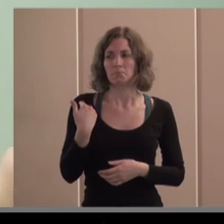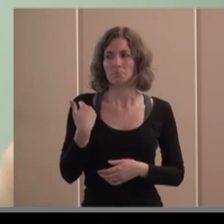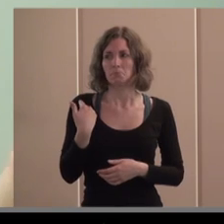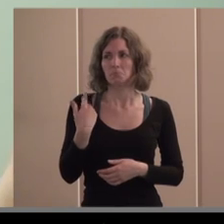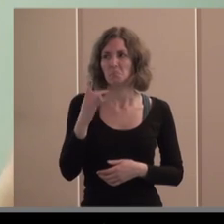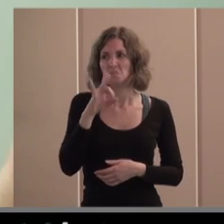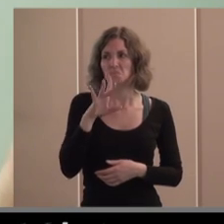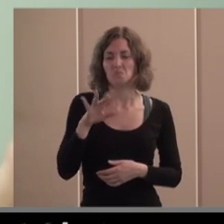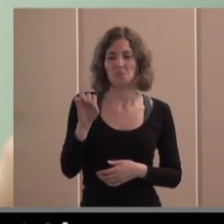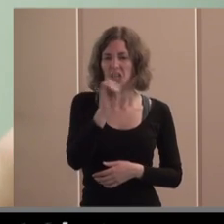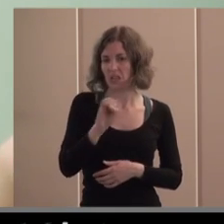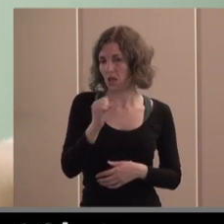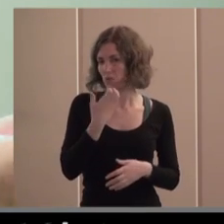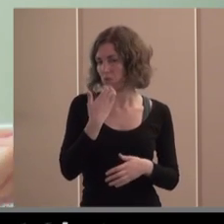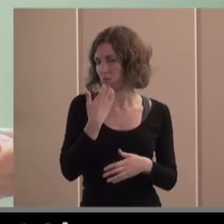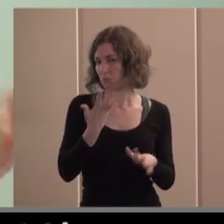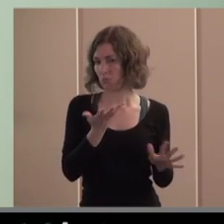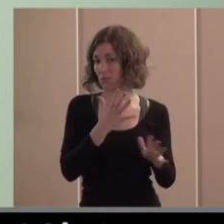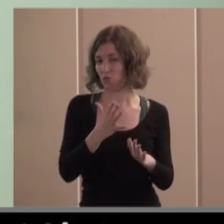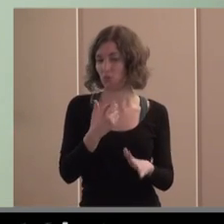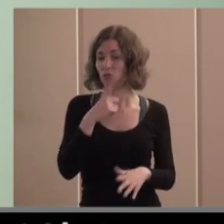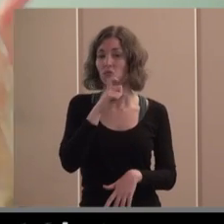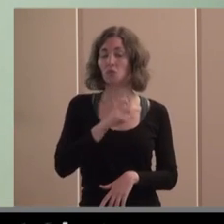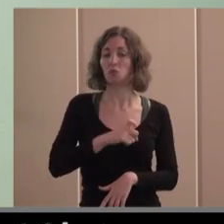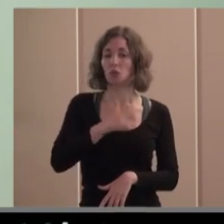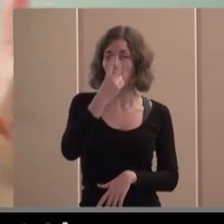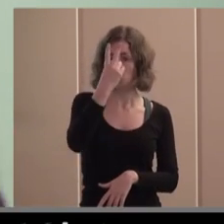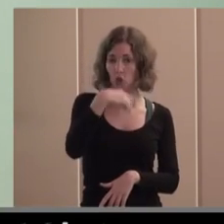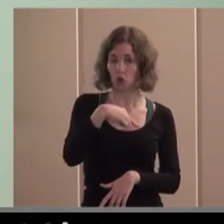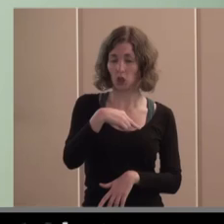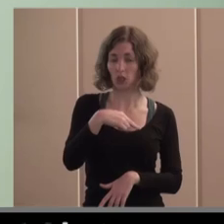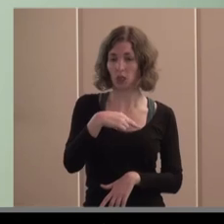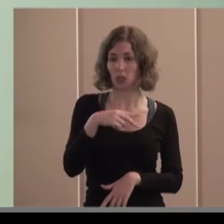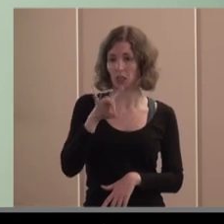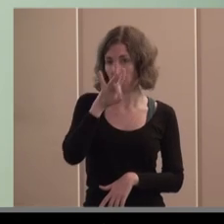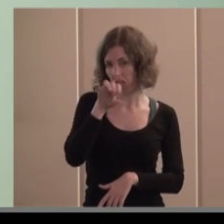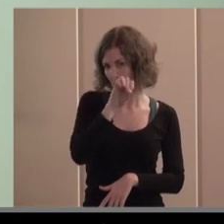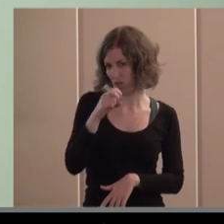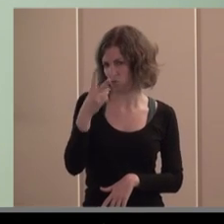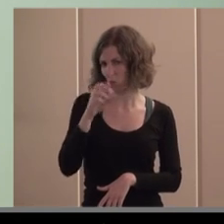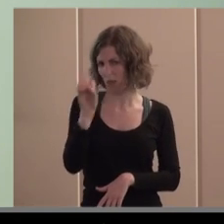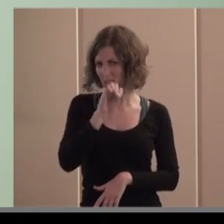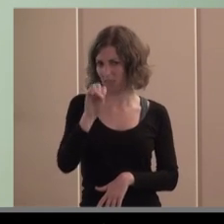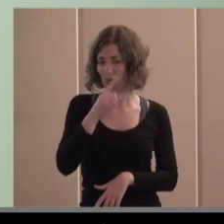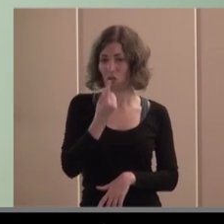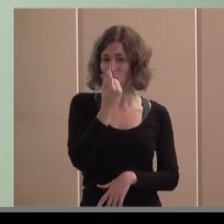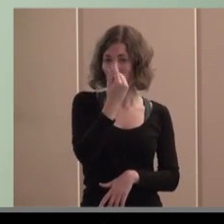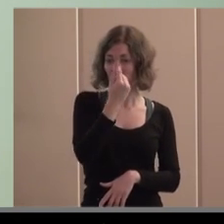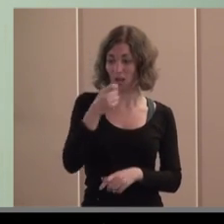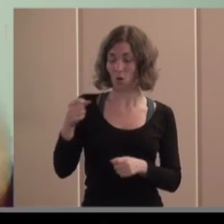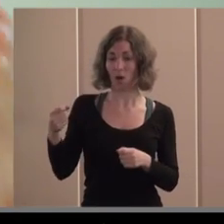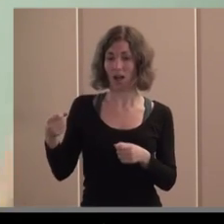15 años se destinaba bastante dinero o 20 a servicios sociales y se llegó un momento en que se dijo no, no